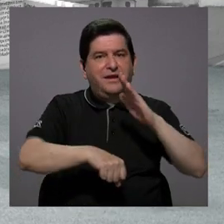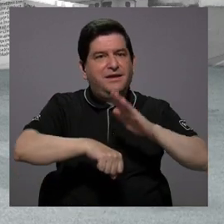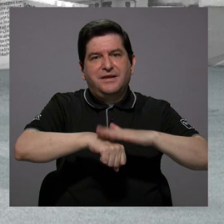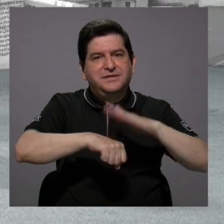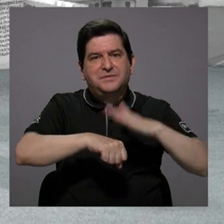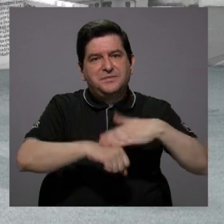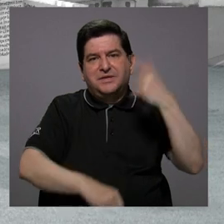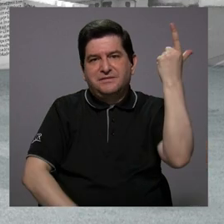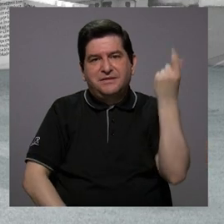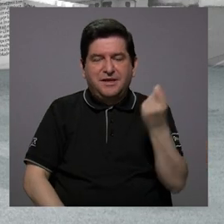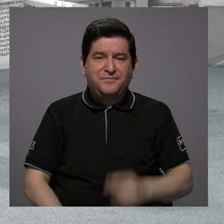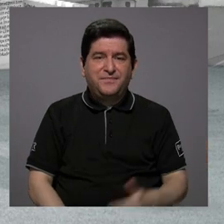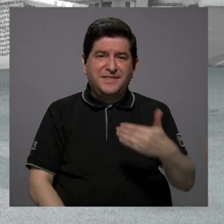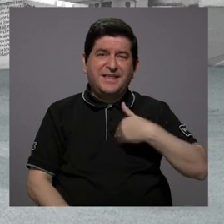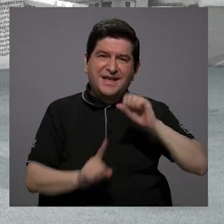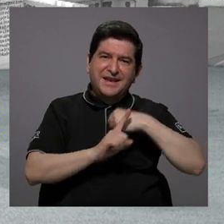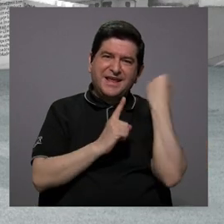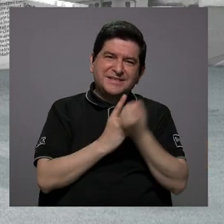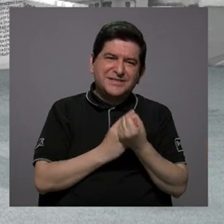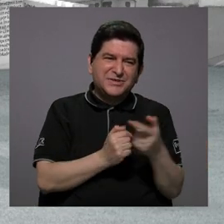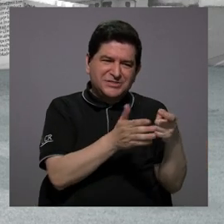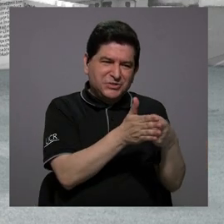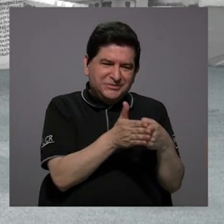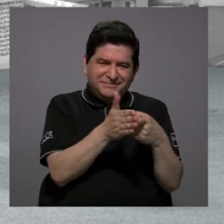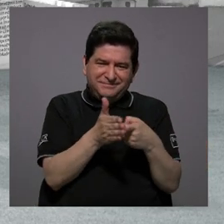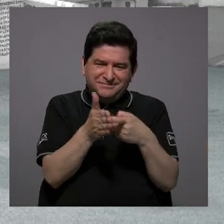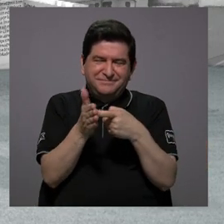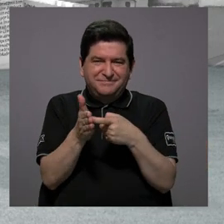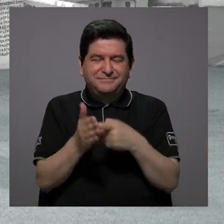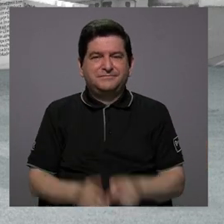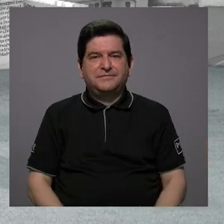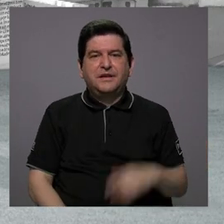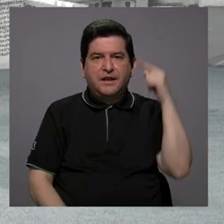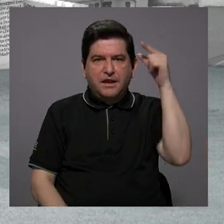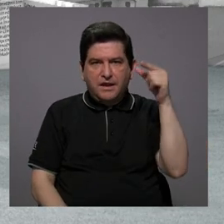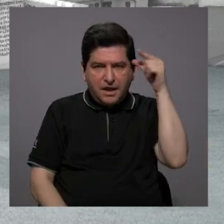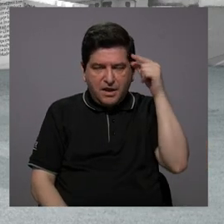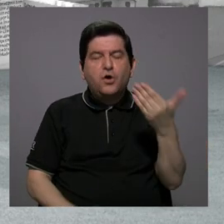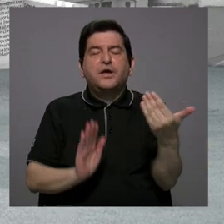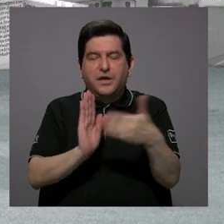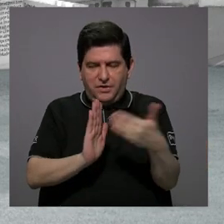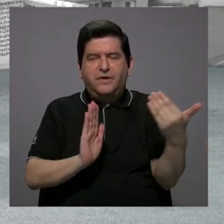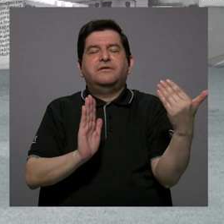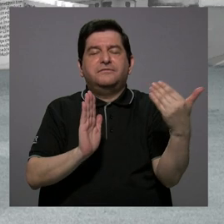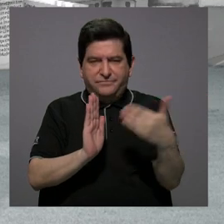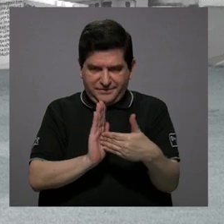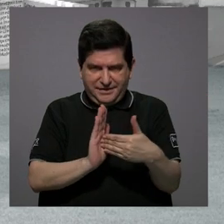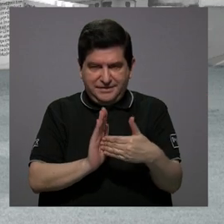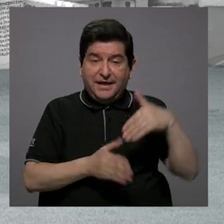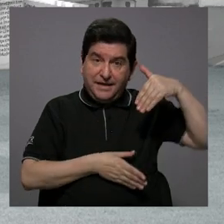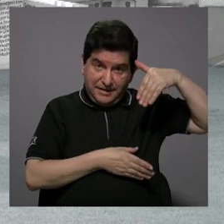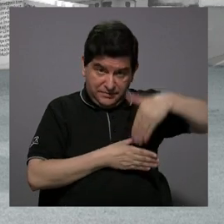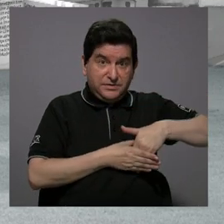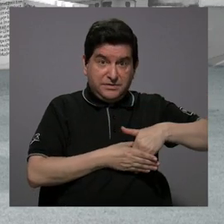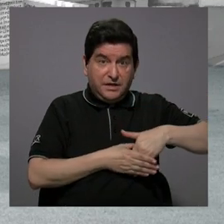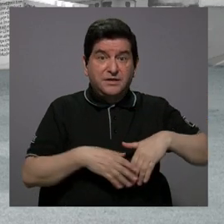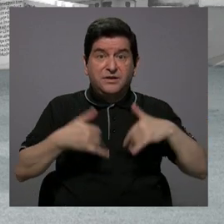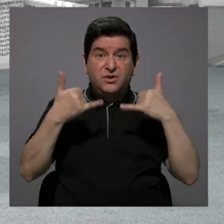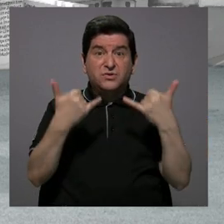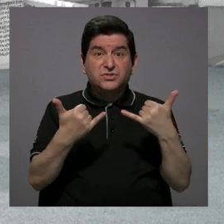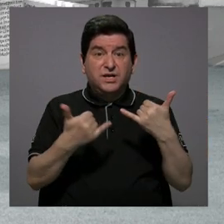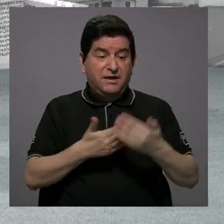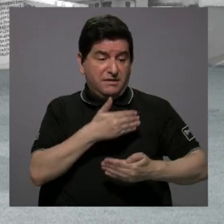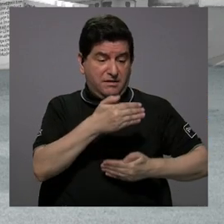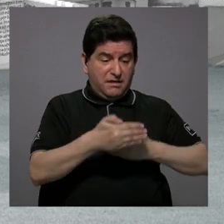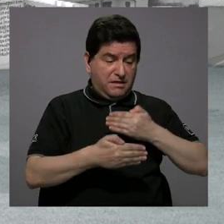tenemos este juego, ¿verdad? De condiciones que tiene, evidentemente, pues una afectación interna porque ya el